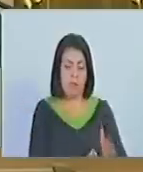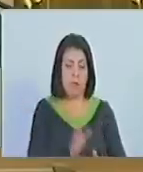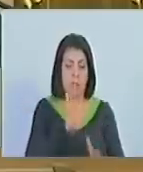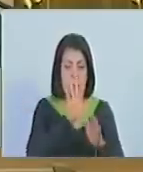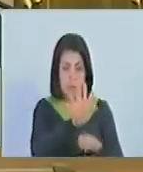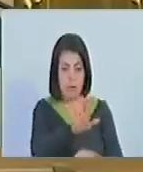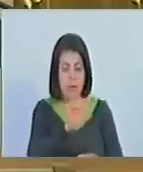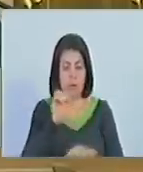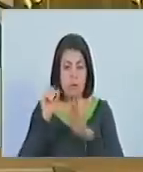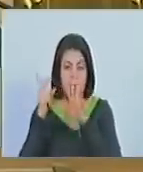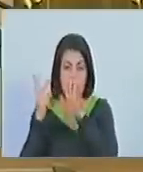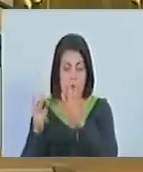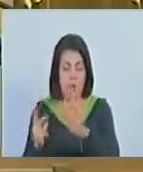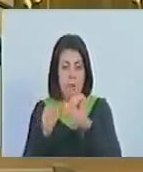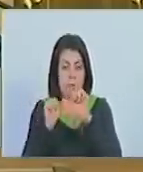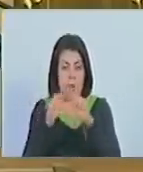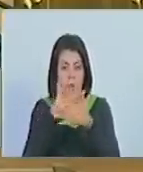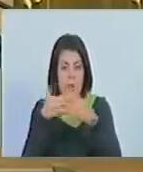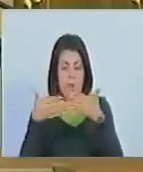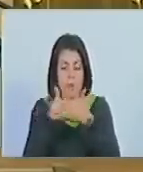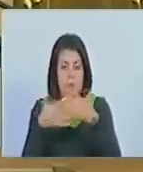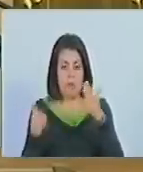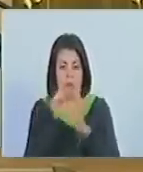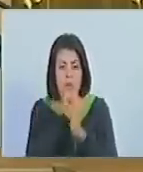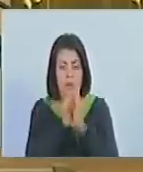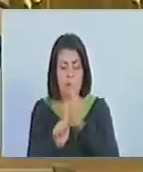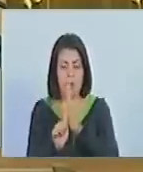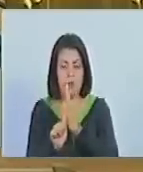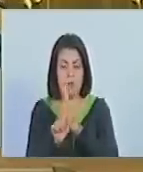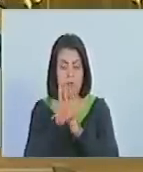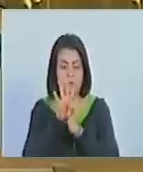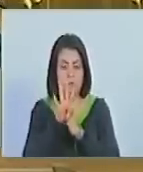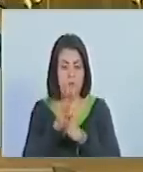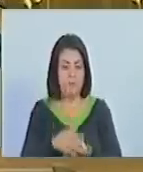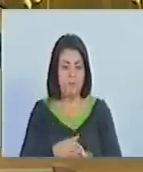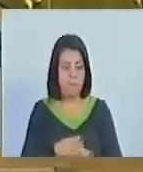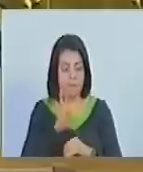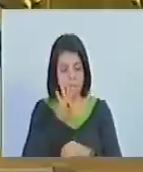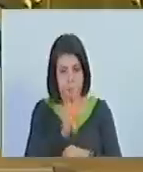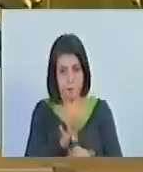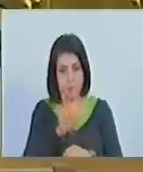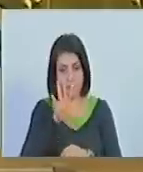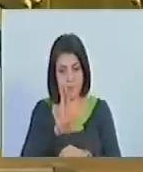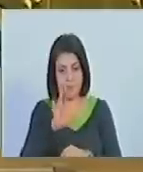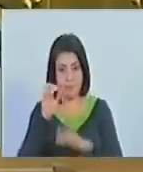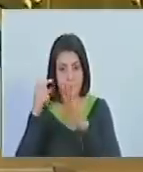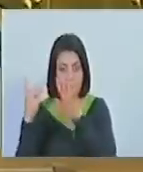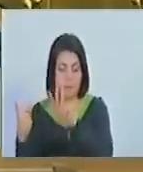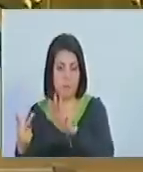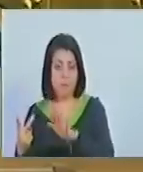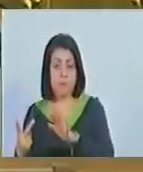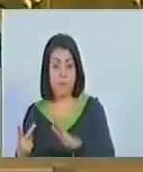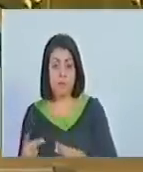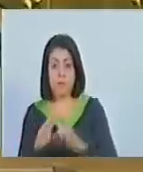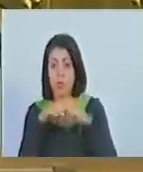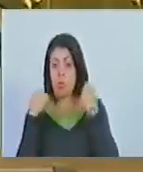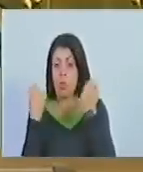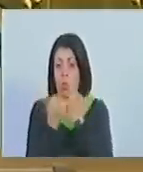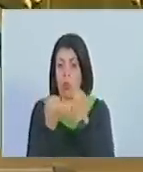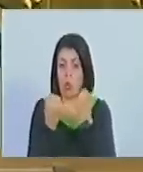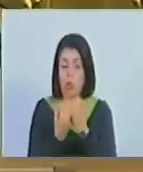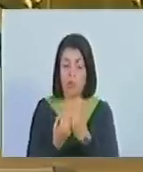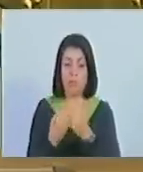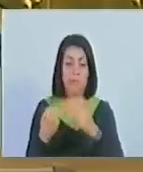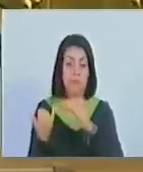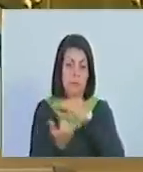artículo 57, quedando redactado de la siguiente manera. Artículo 57. Los órganos y